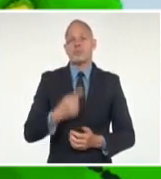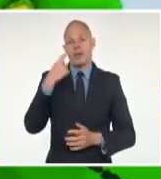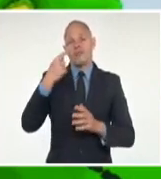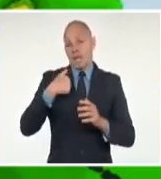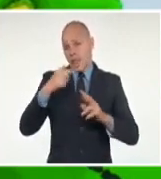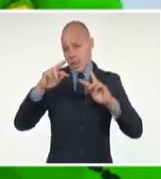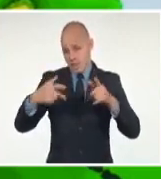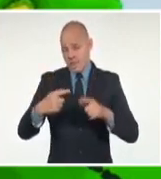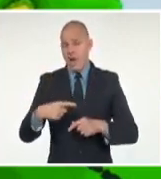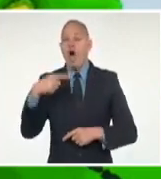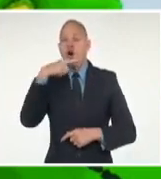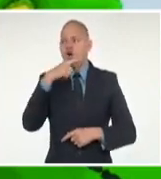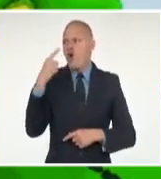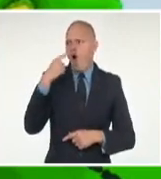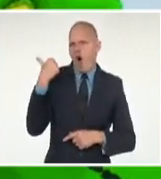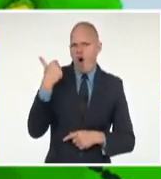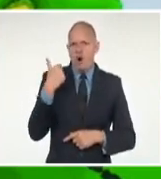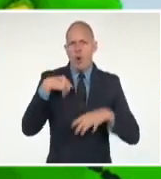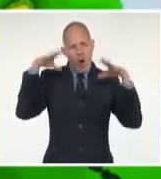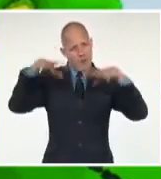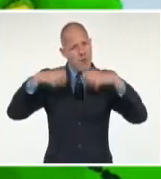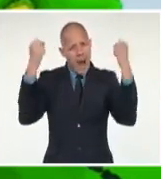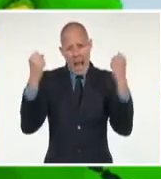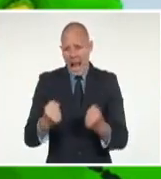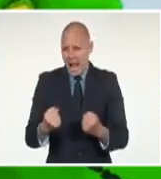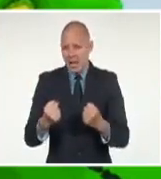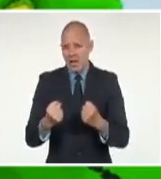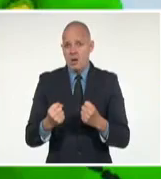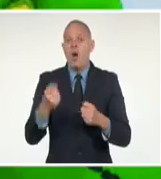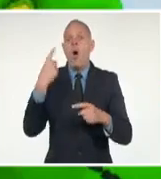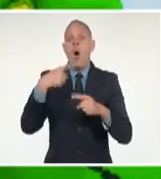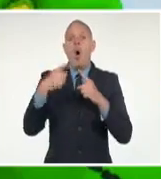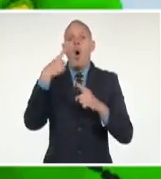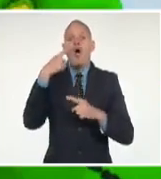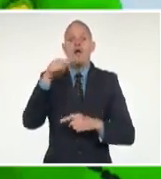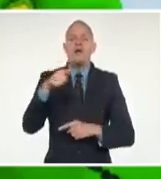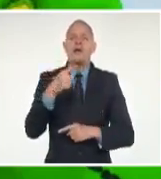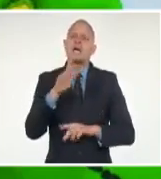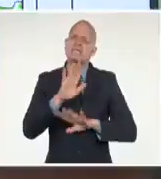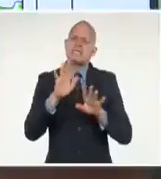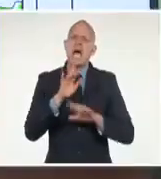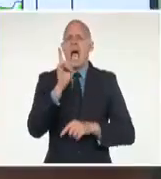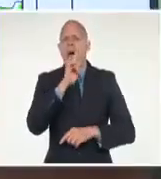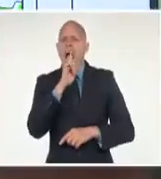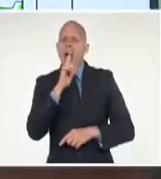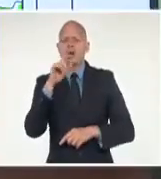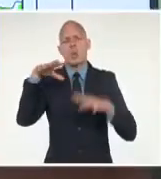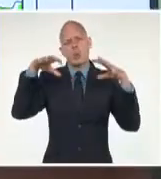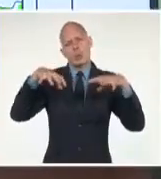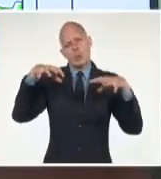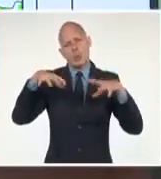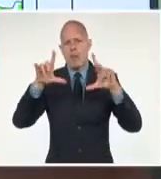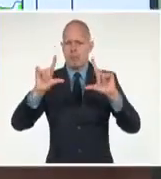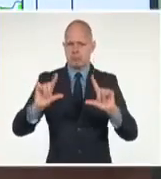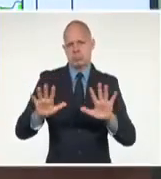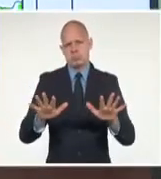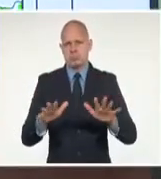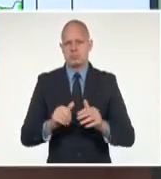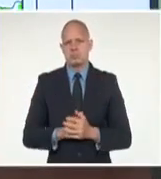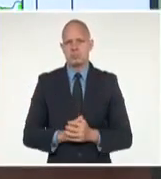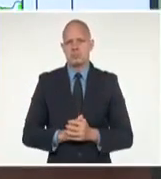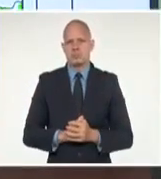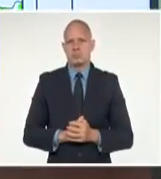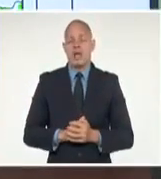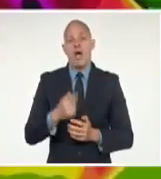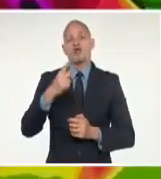Zapata, incluyendo aquí en el sur de Mayabeque. Pero hay lluvias también que se corren hacia acá. Y cuando vemos 48 horas,